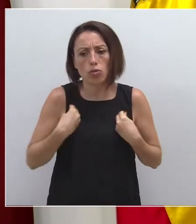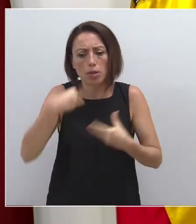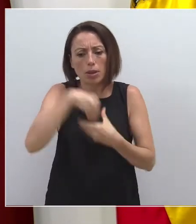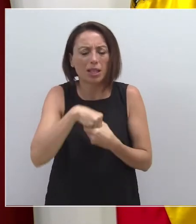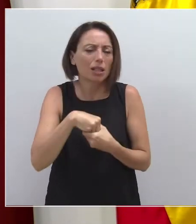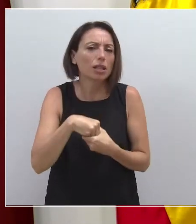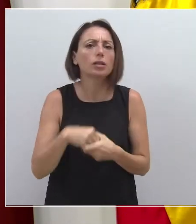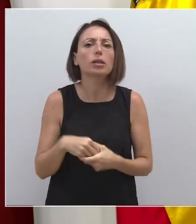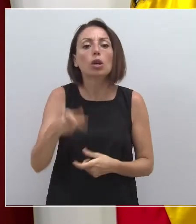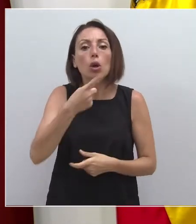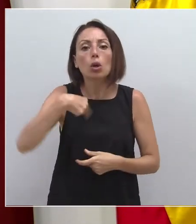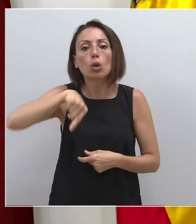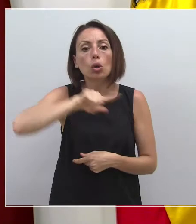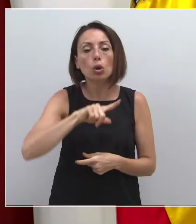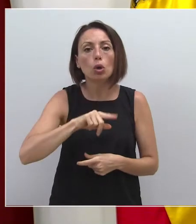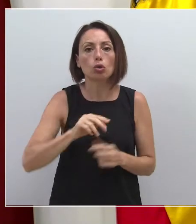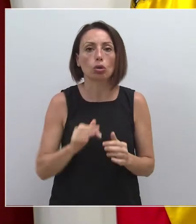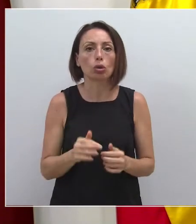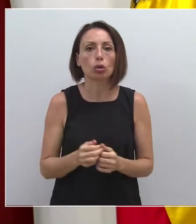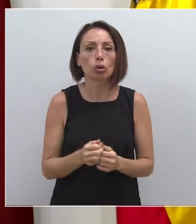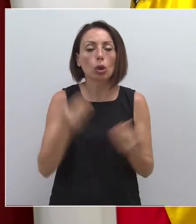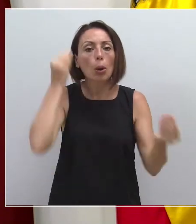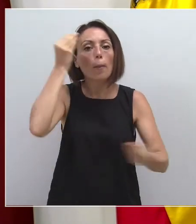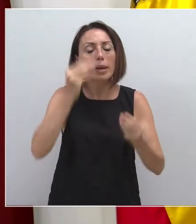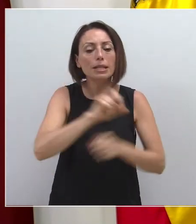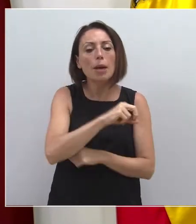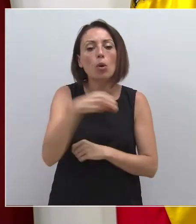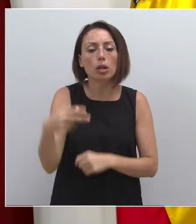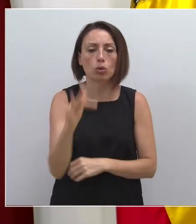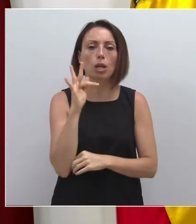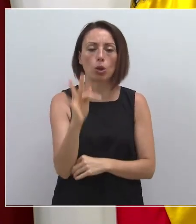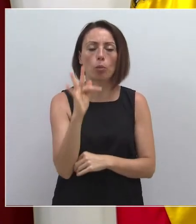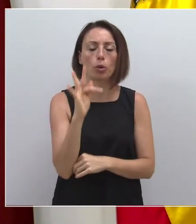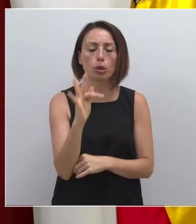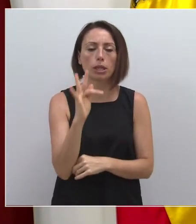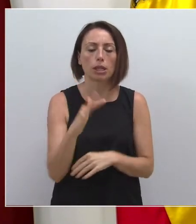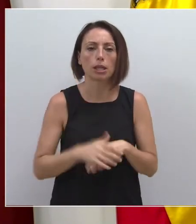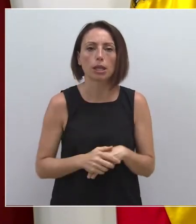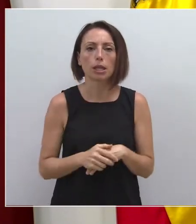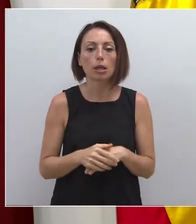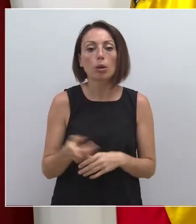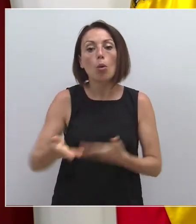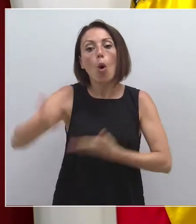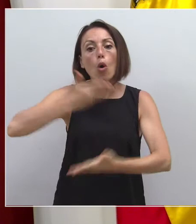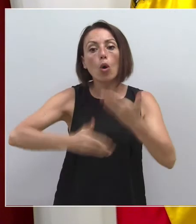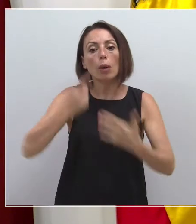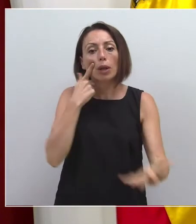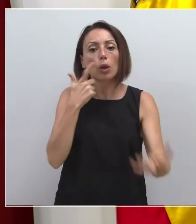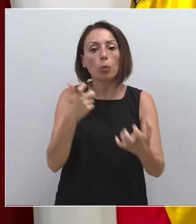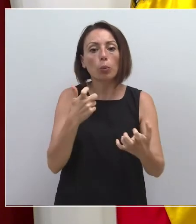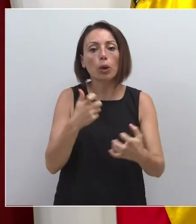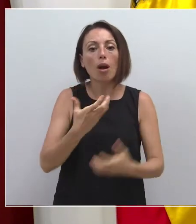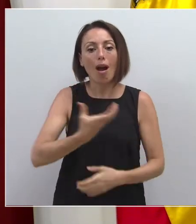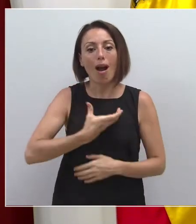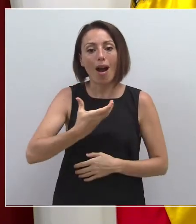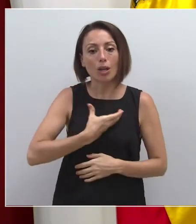estamos muy esperanzados en que el resultado va a ser muy positivo. Realmente tengo que destacar la colaboración con el Ayuntamiento,